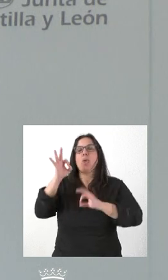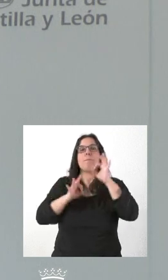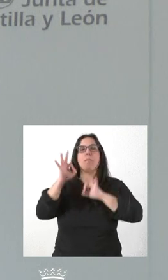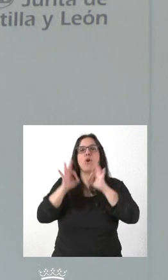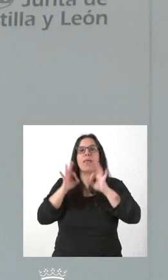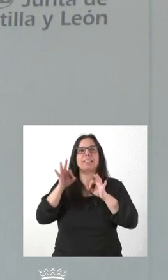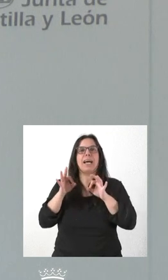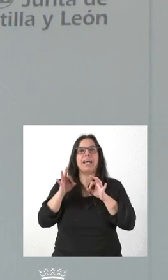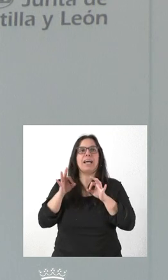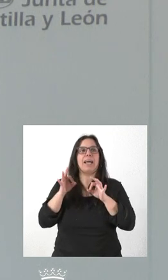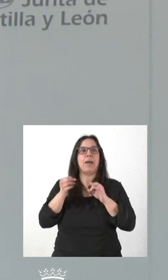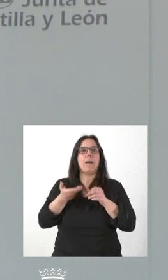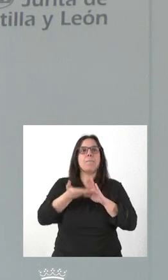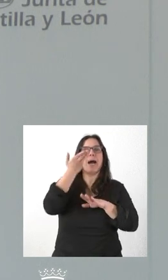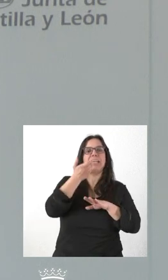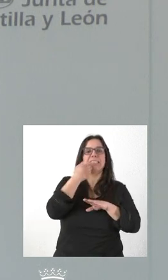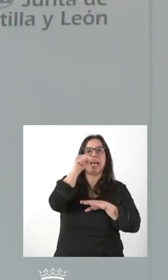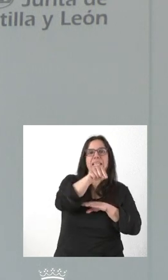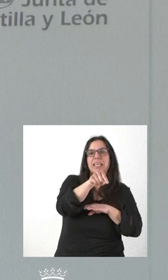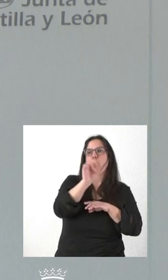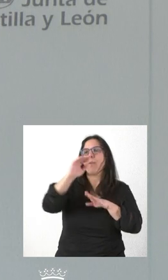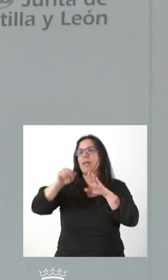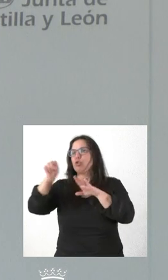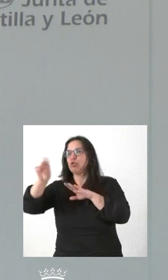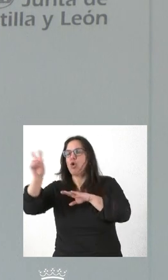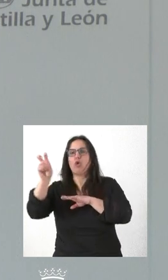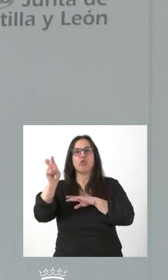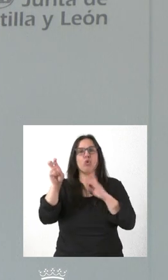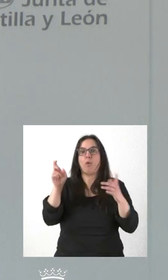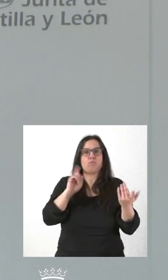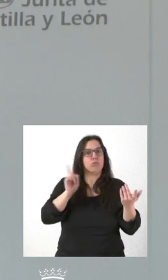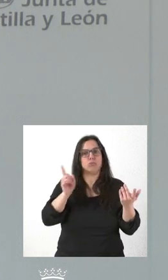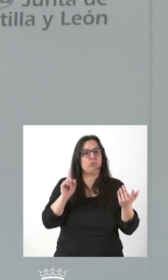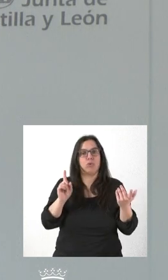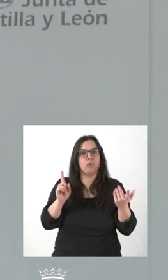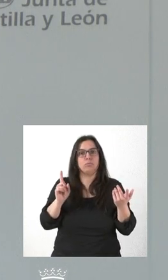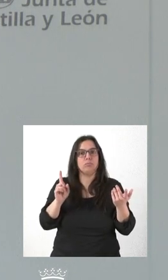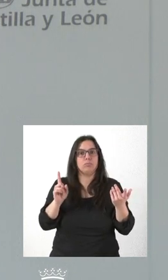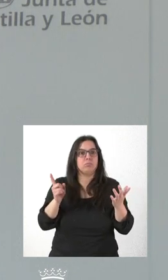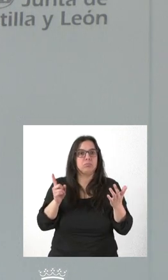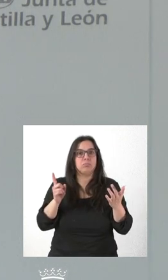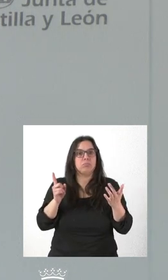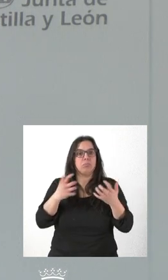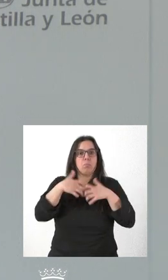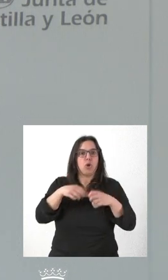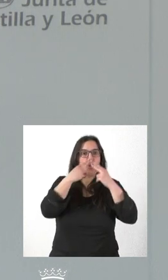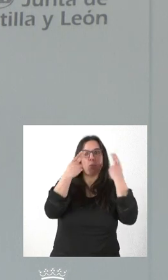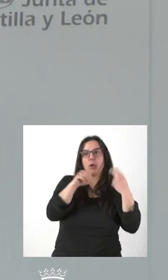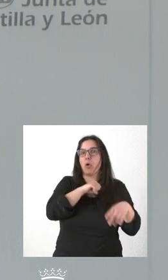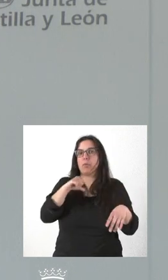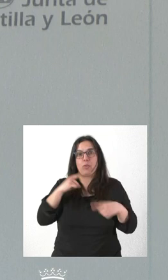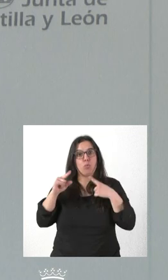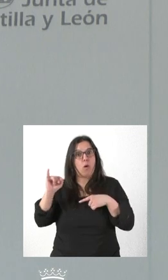ayuda por ubicarse en un polígono que haya sido desarrollado por la Junta de Castilla y León o que sea desarrollado por una iniciativa privada, que también los hay.